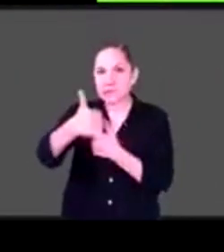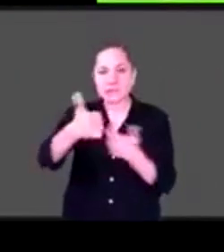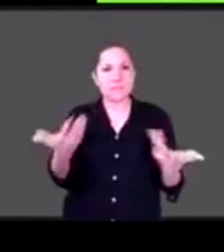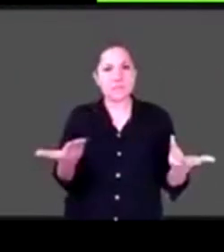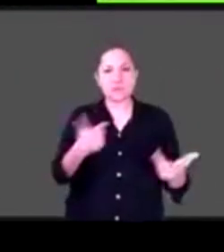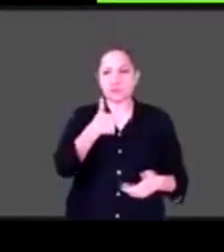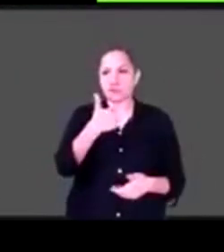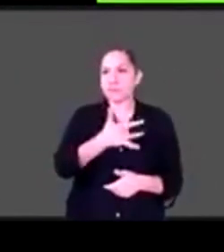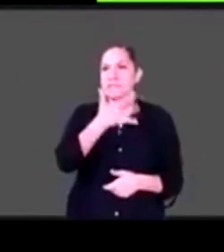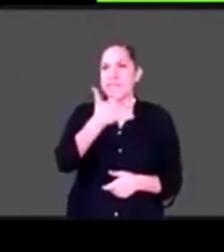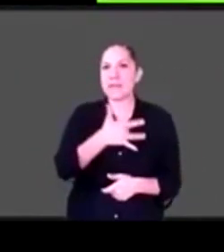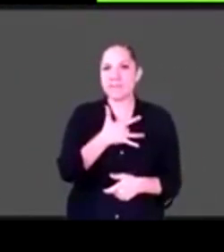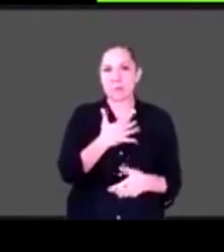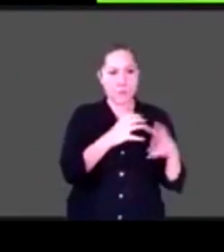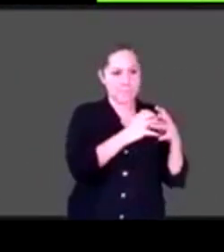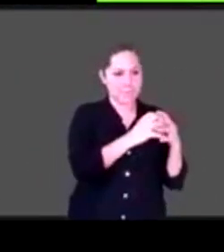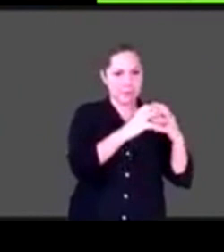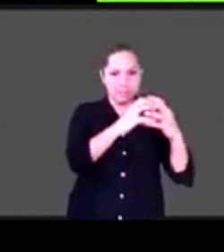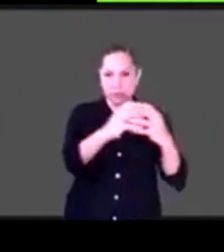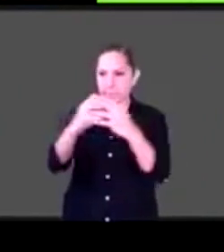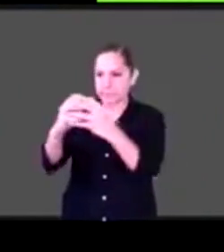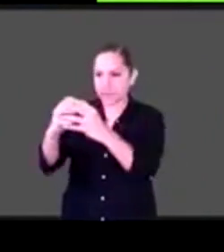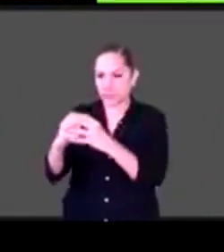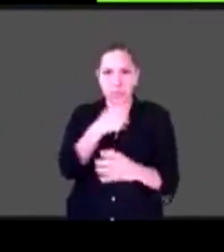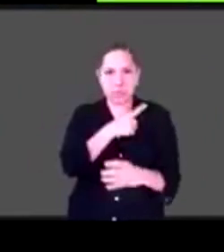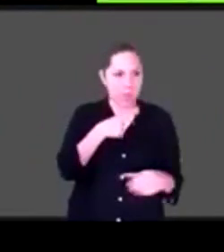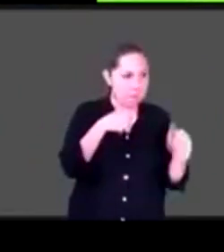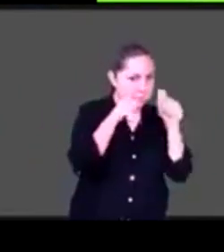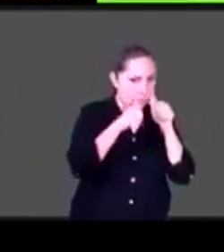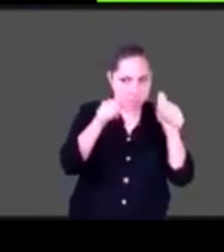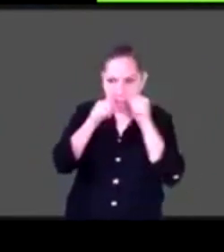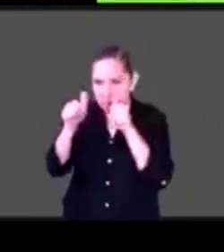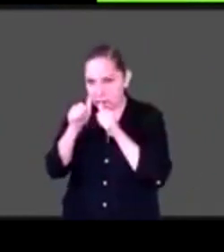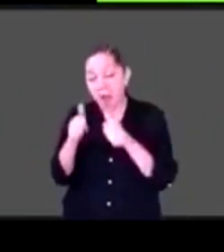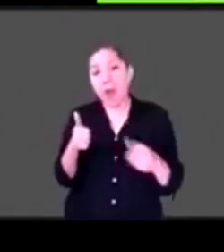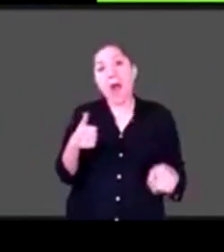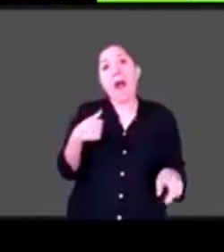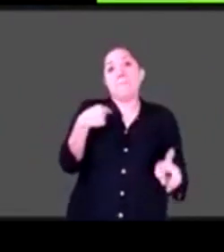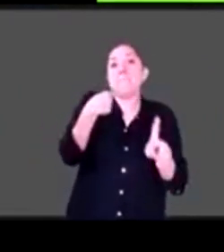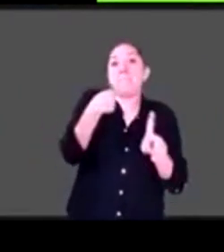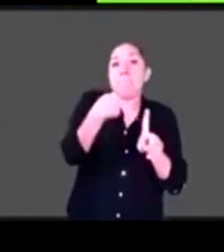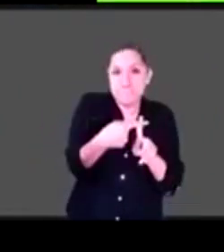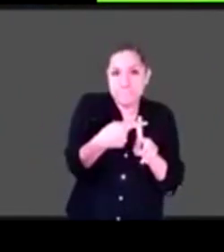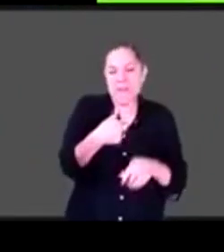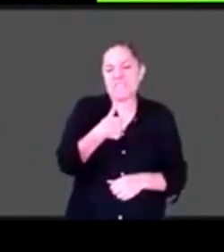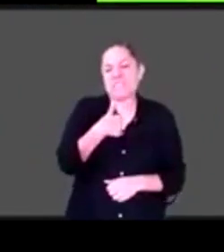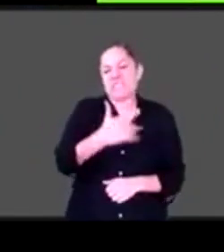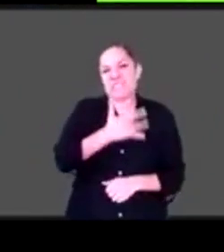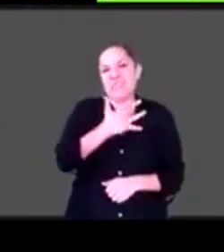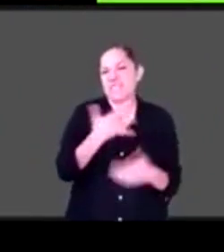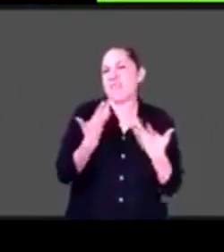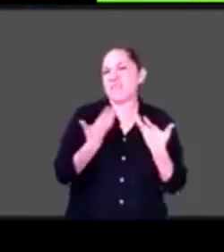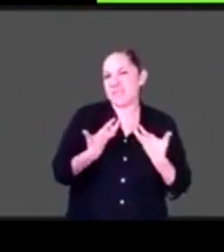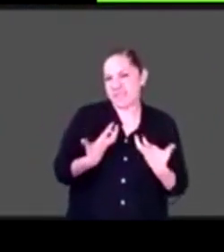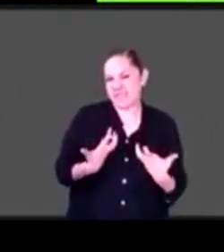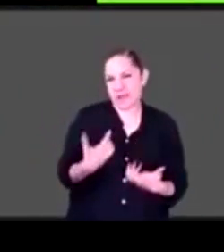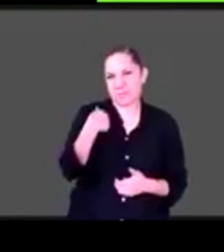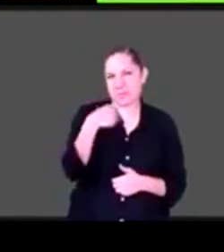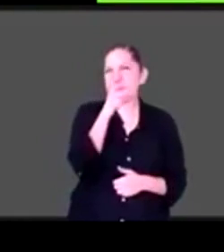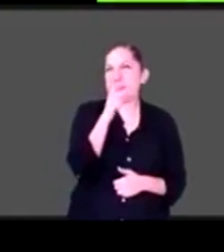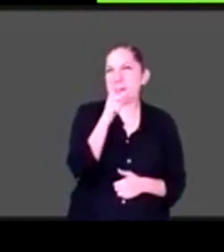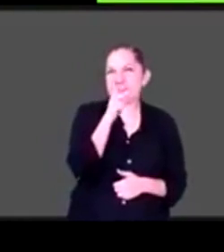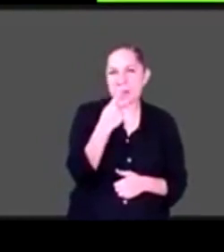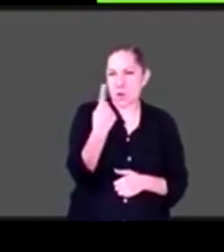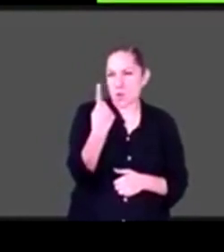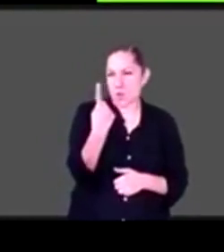y además con un duelo, porque mi papá murió hace una semana y unos días. Entonces, pues ha sido